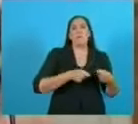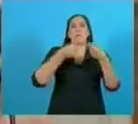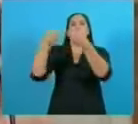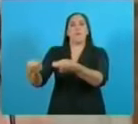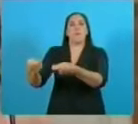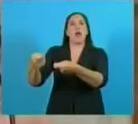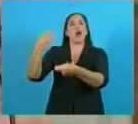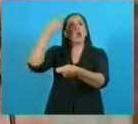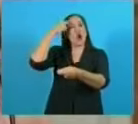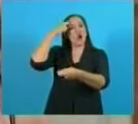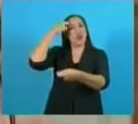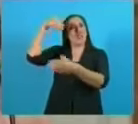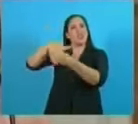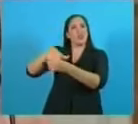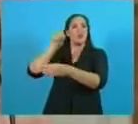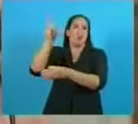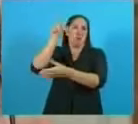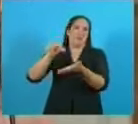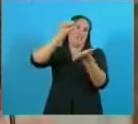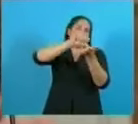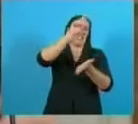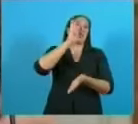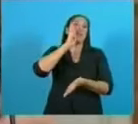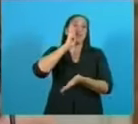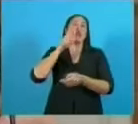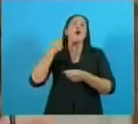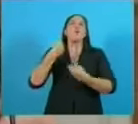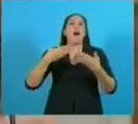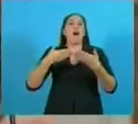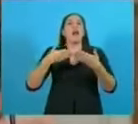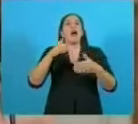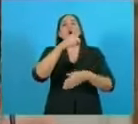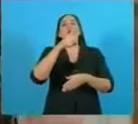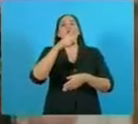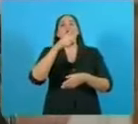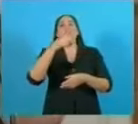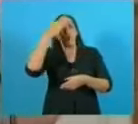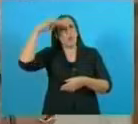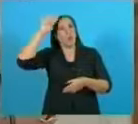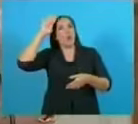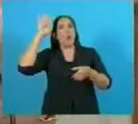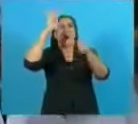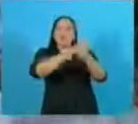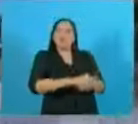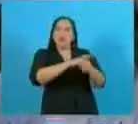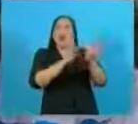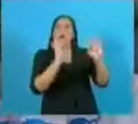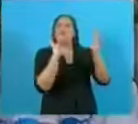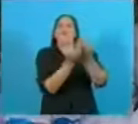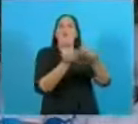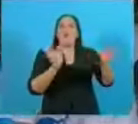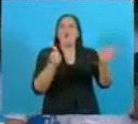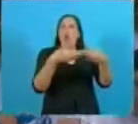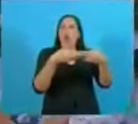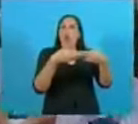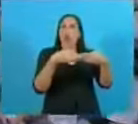el levantamiento del bloqueo a la República de Cuba? ¿Quién podía ver, como vimos el otro